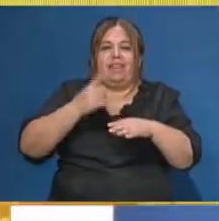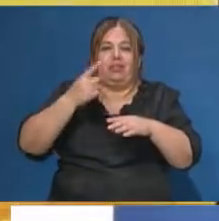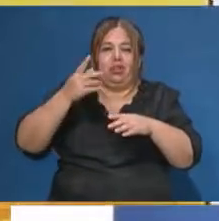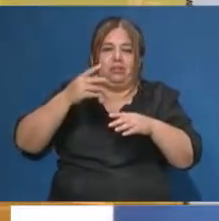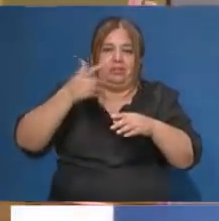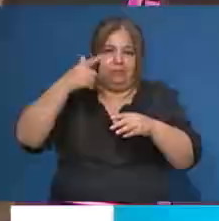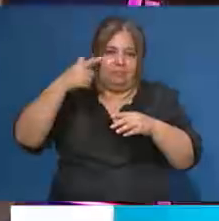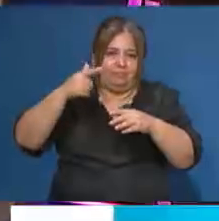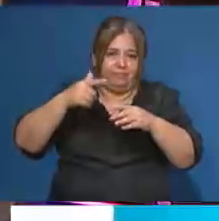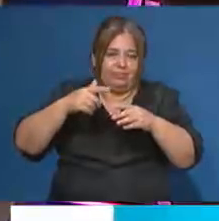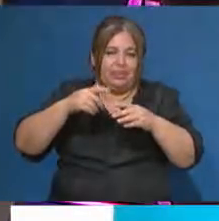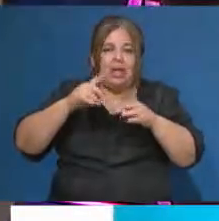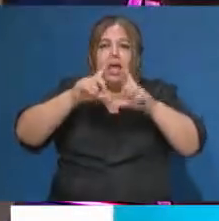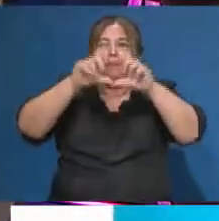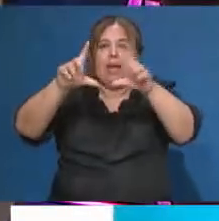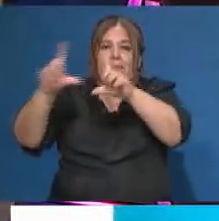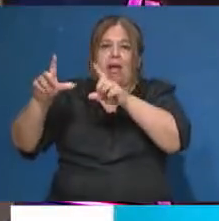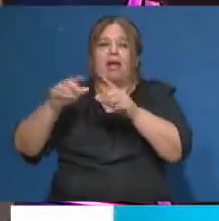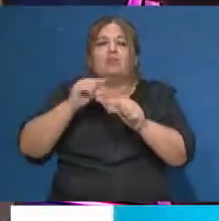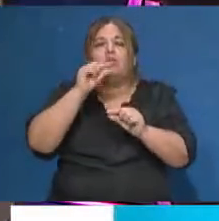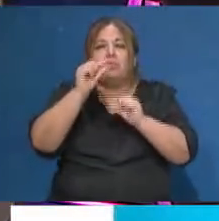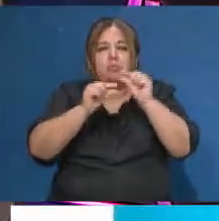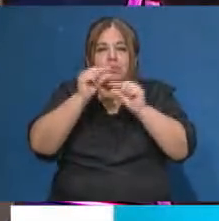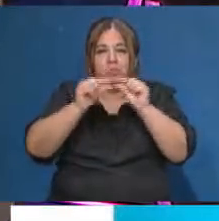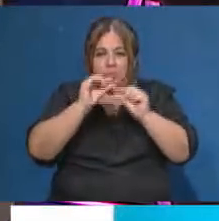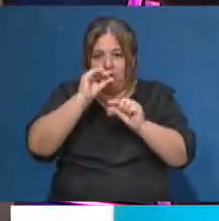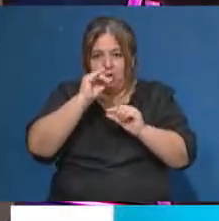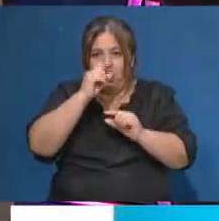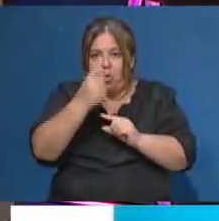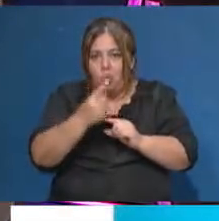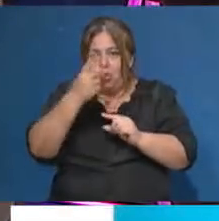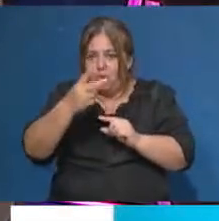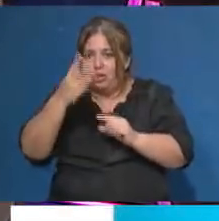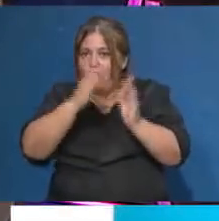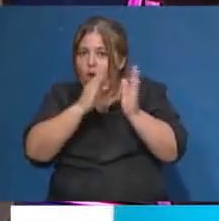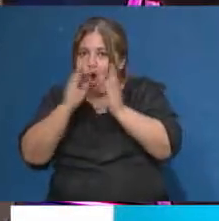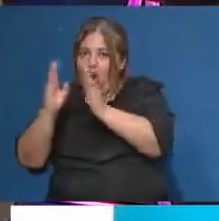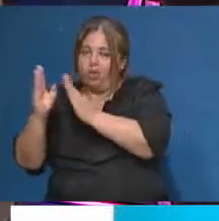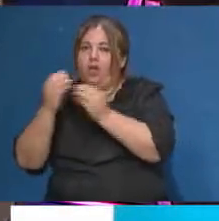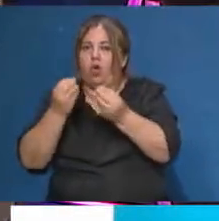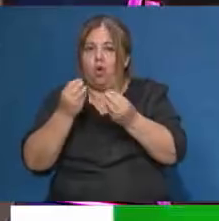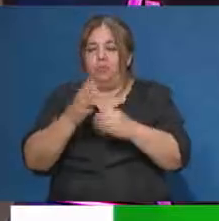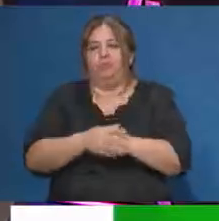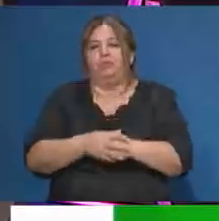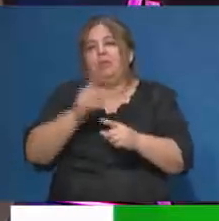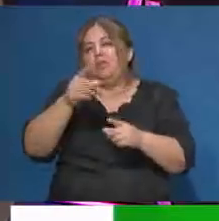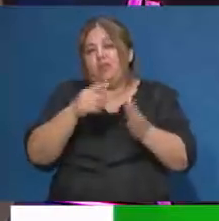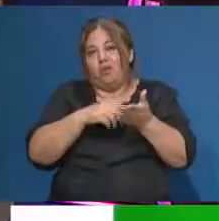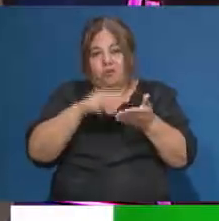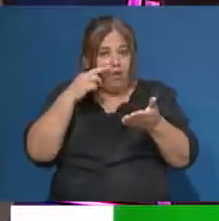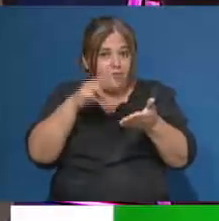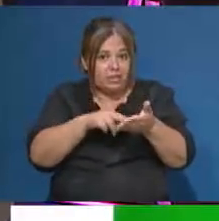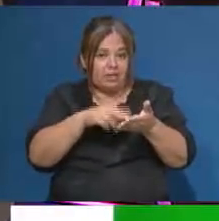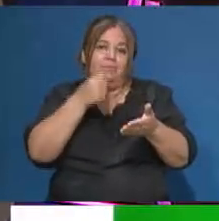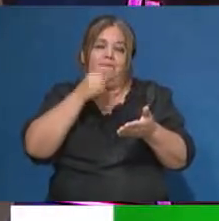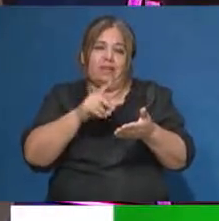que te voy a mostrar paso a paso lo más importante. Esto que viste en video, pero de una manera muy sencilla. Arrancamos acá, en la aplicación que ya